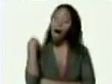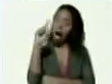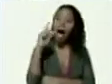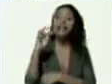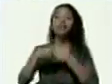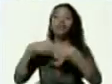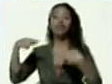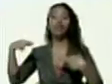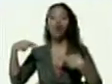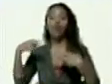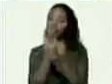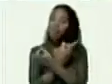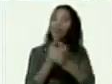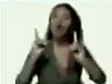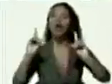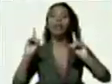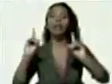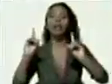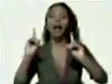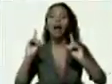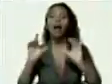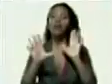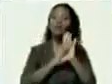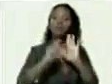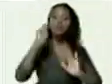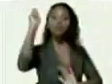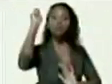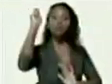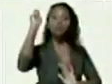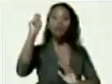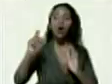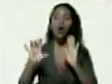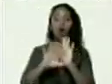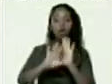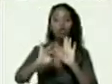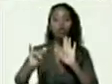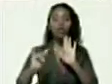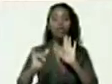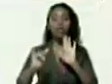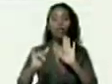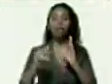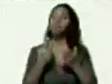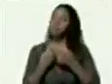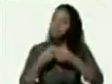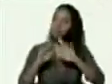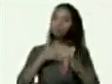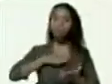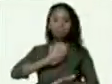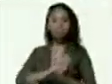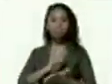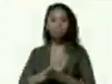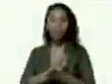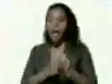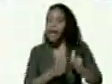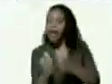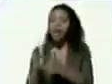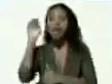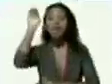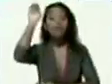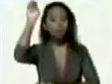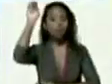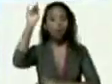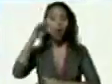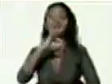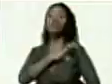democrática constitucional constituyente pacífica con un rumbo de futuro el